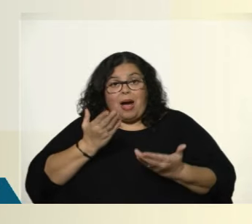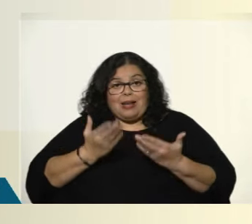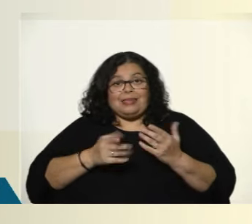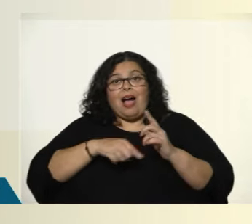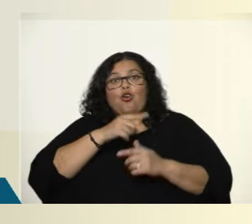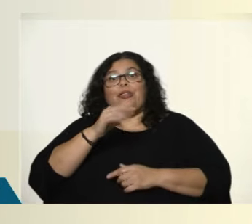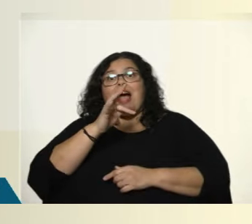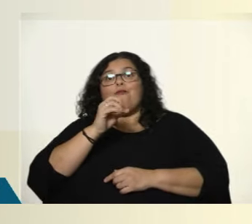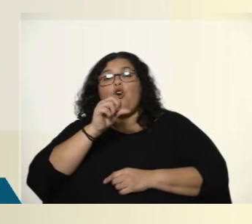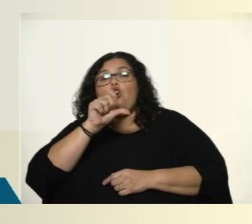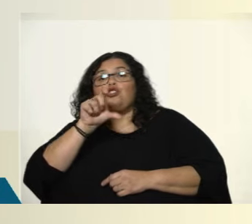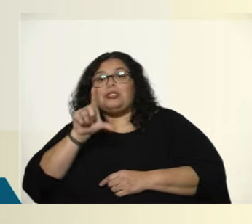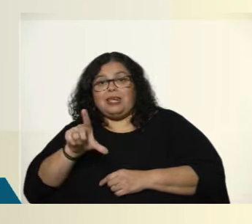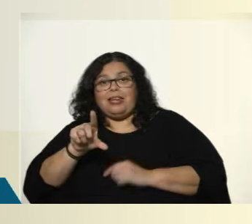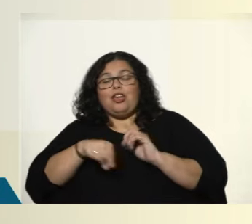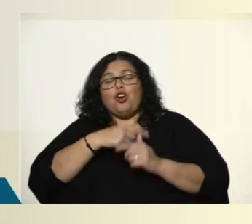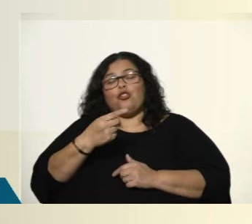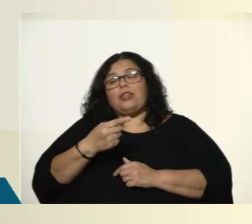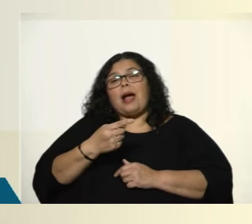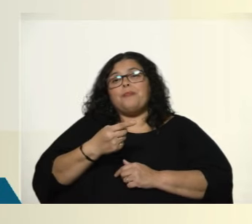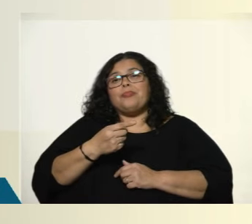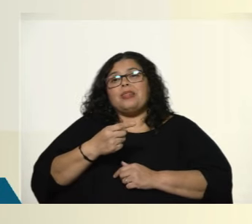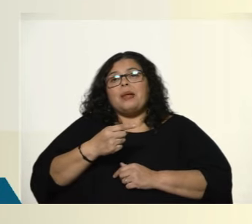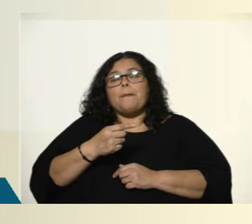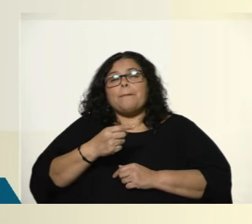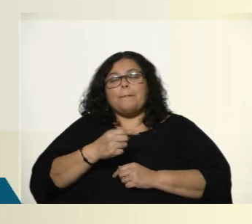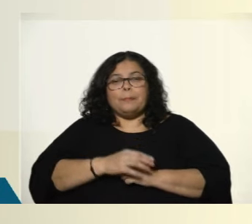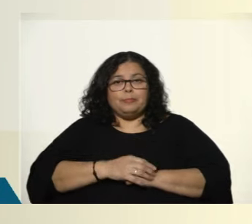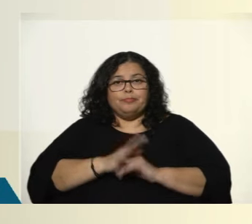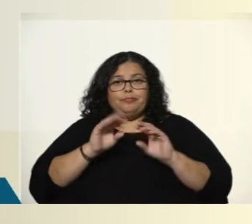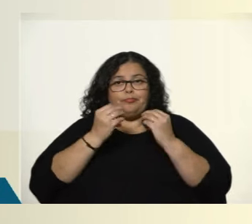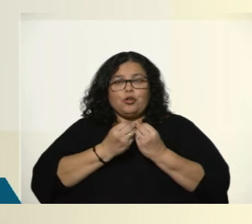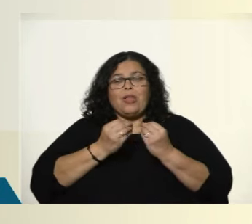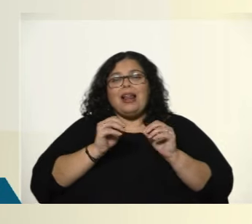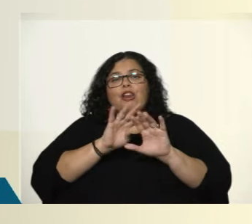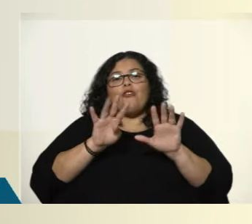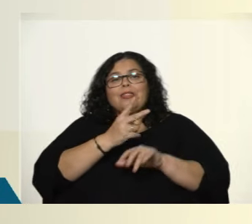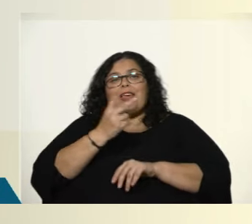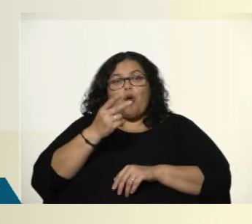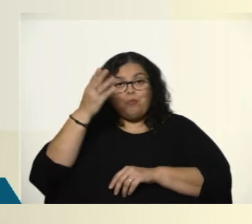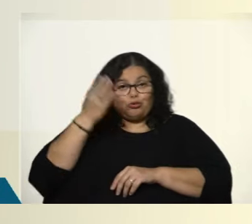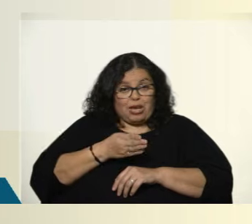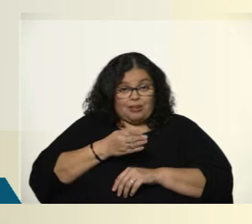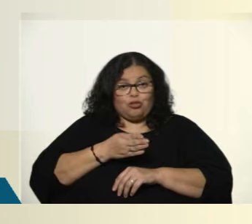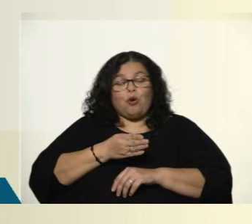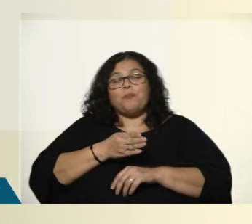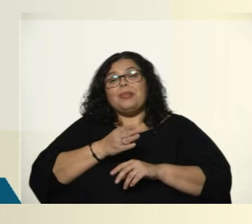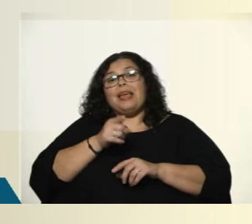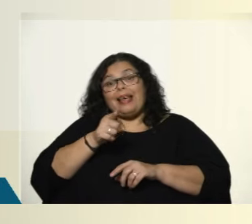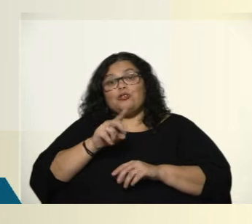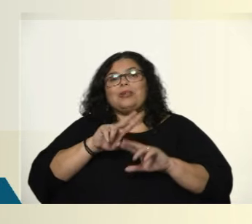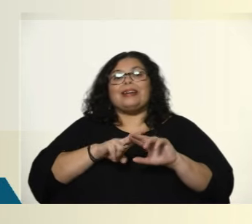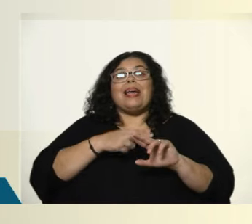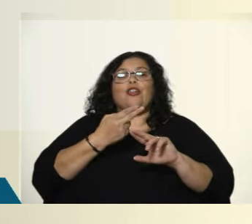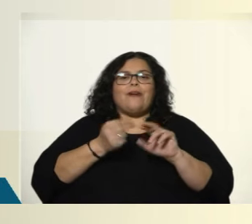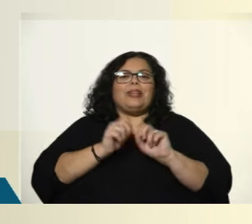fotovoltaica. Sacando la térmica fósil, fíjense ustedes, el resto, que suma 92%, es como decía Gabriela recién, lo renovable